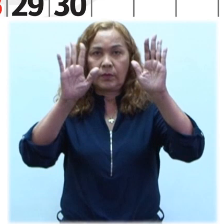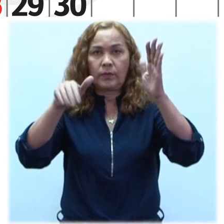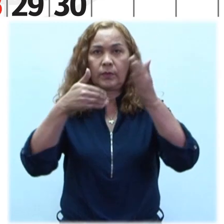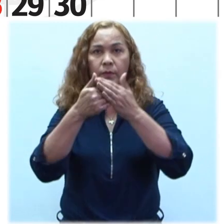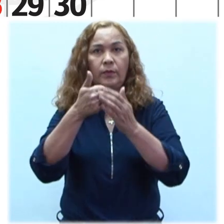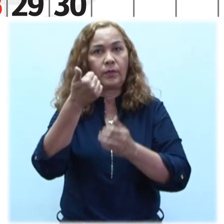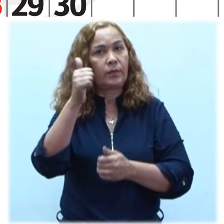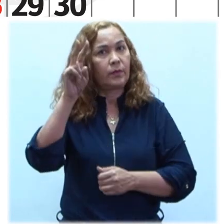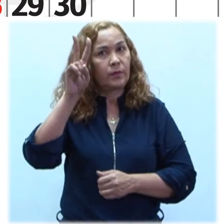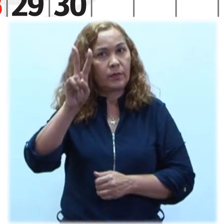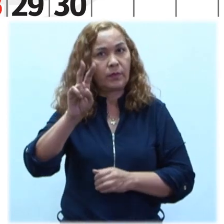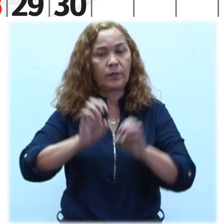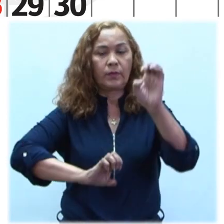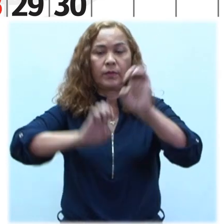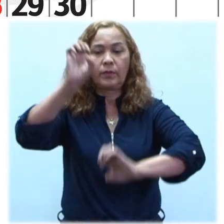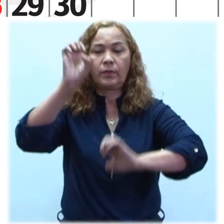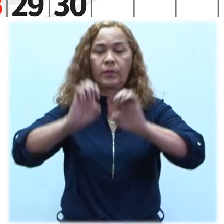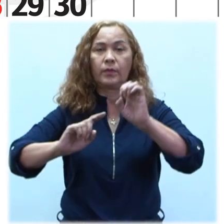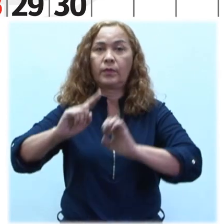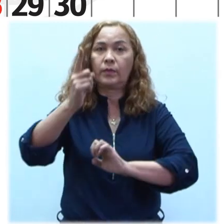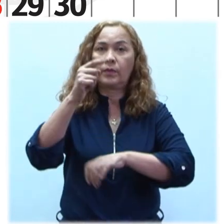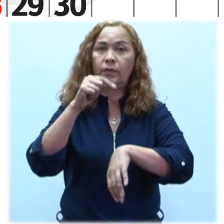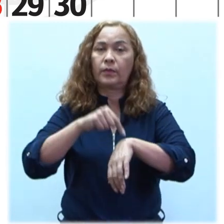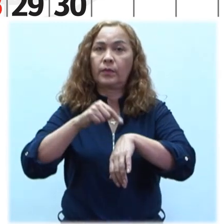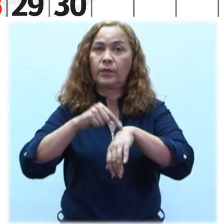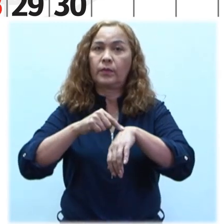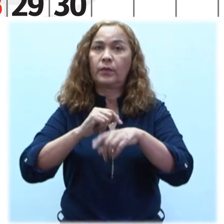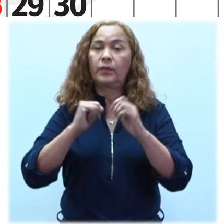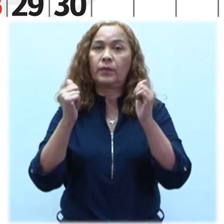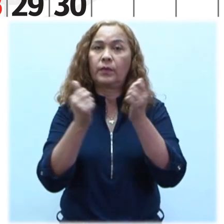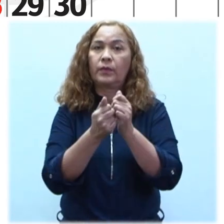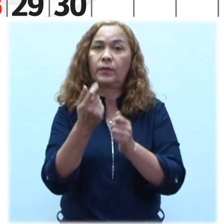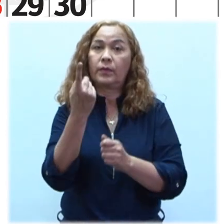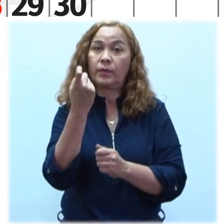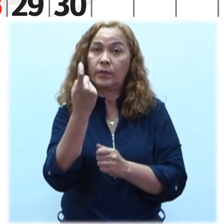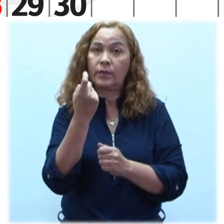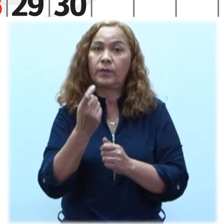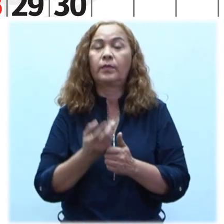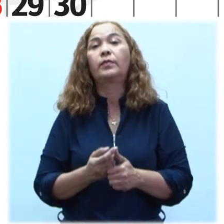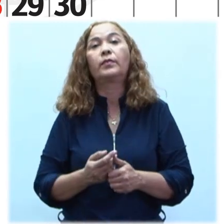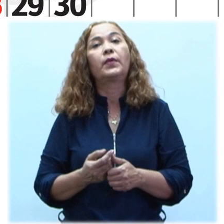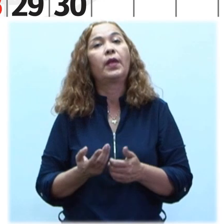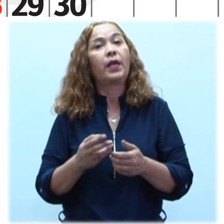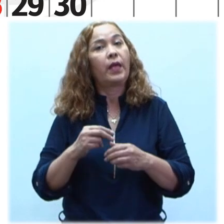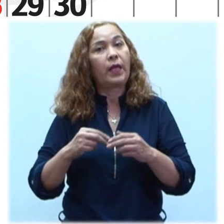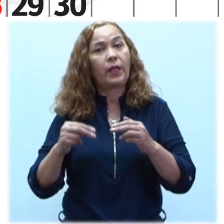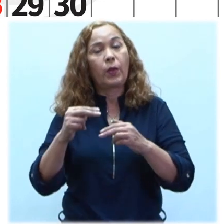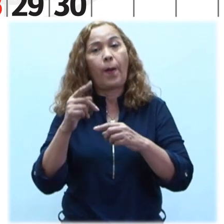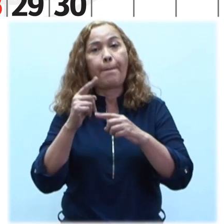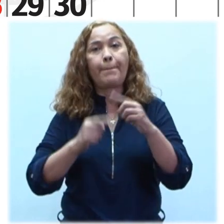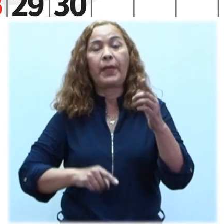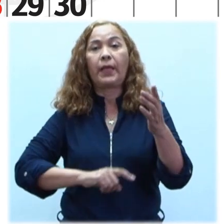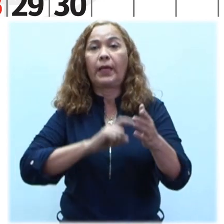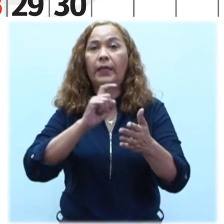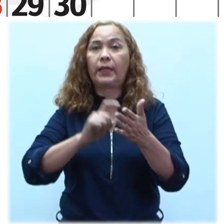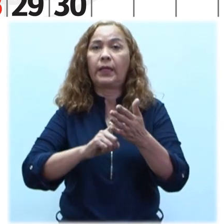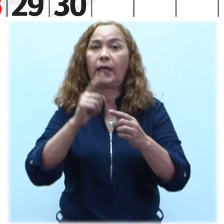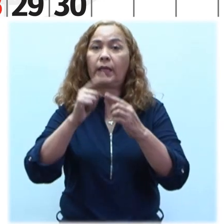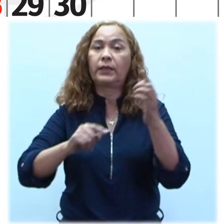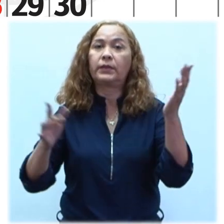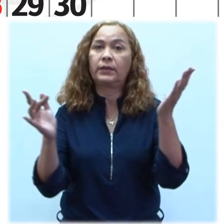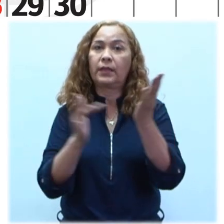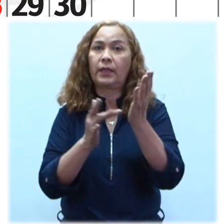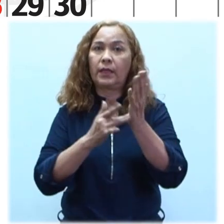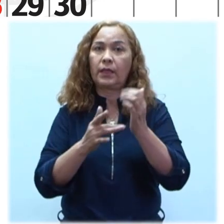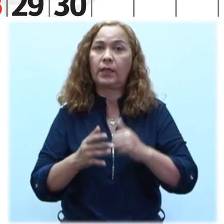día 8 al 12 Evaluación del primer momento del área pendiente en los niveles de educación media general